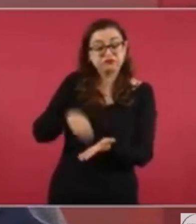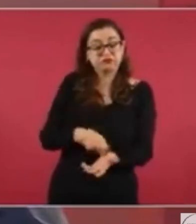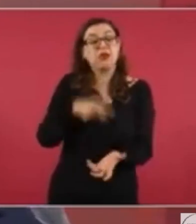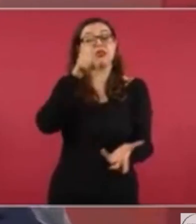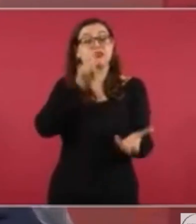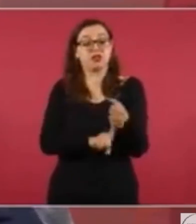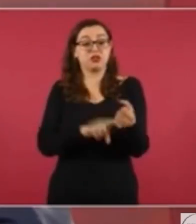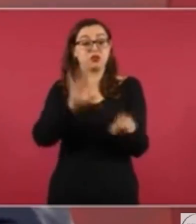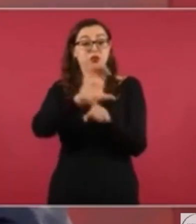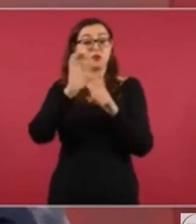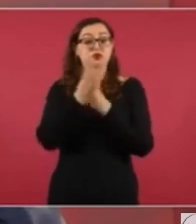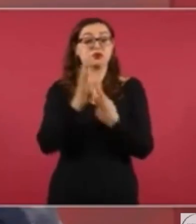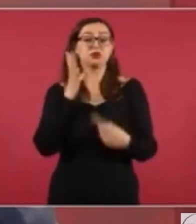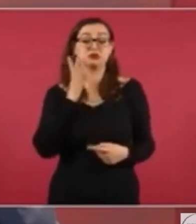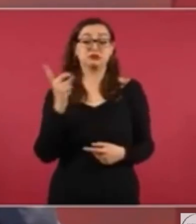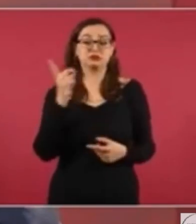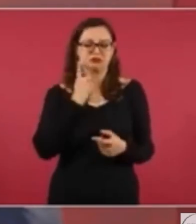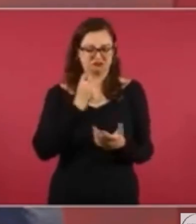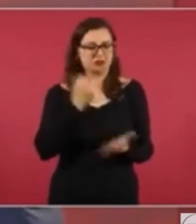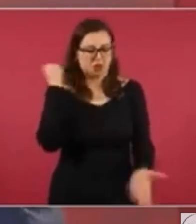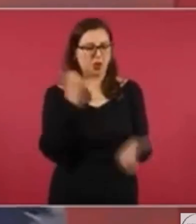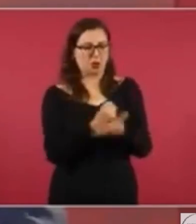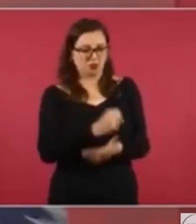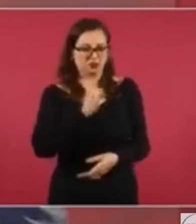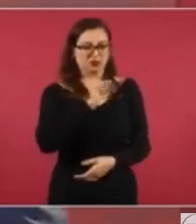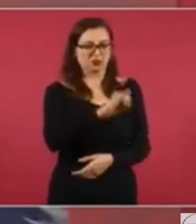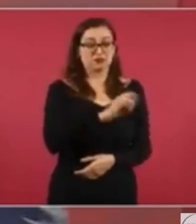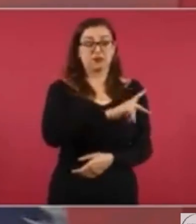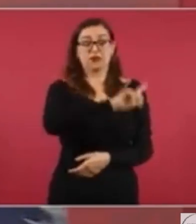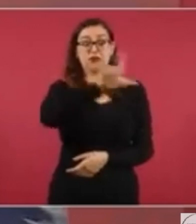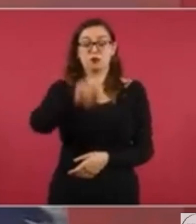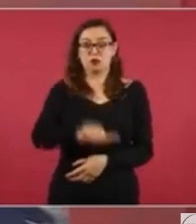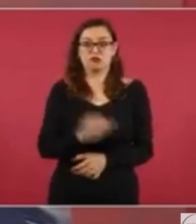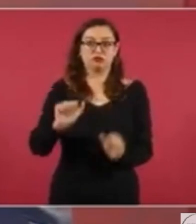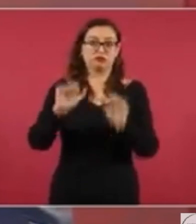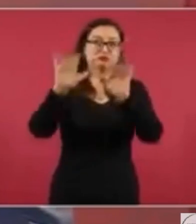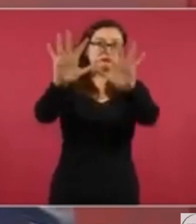y no se atrevieron a pasarla al Pleno.